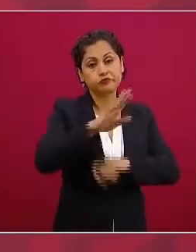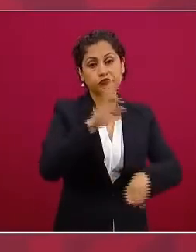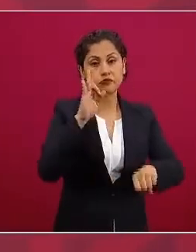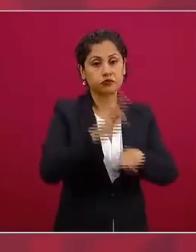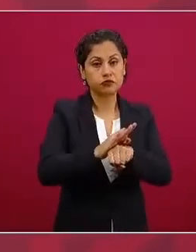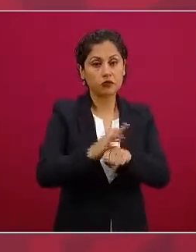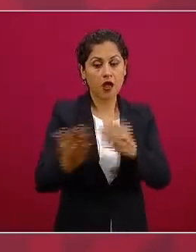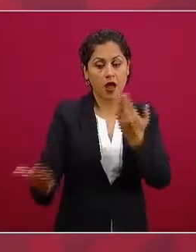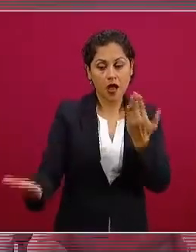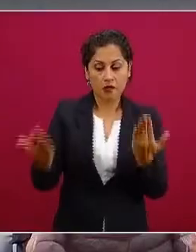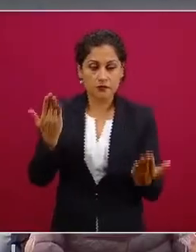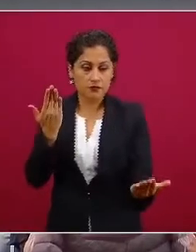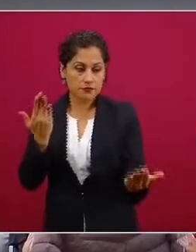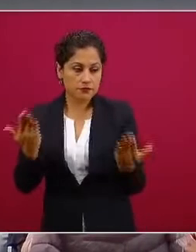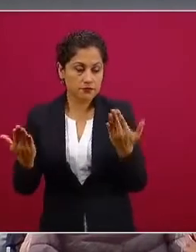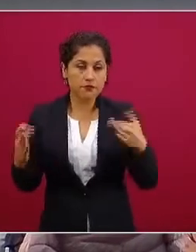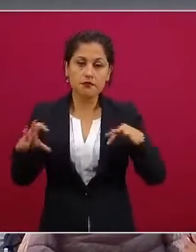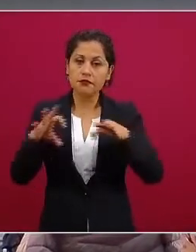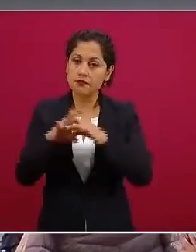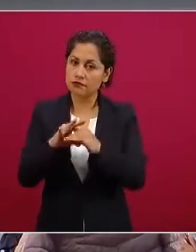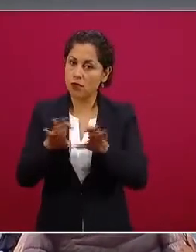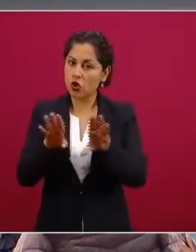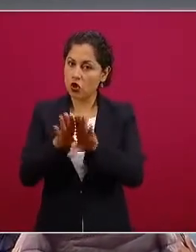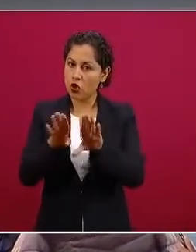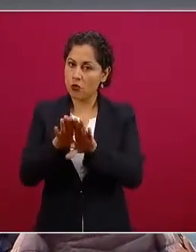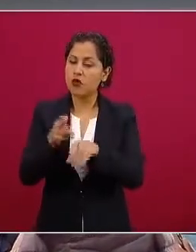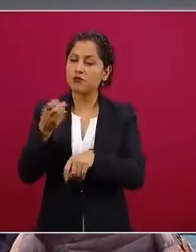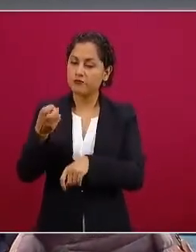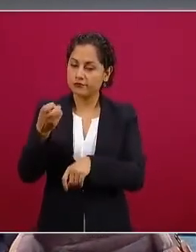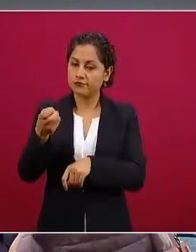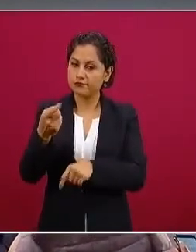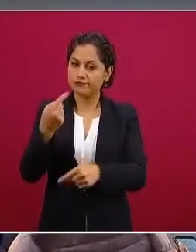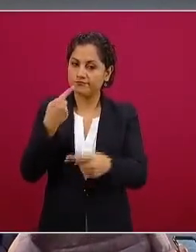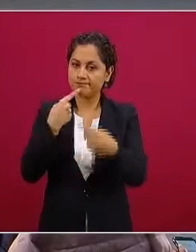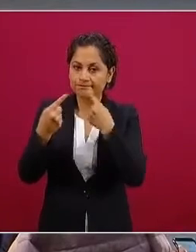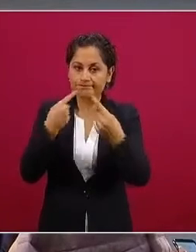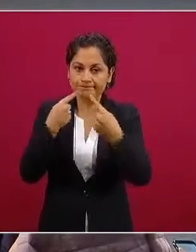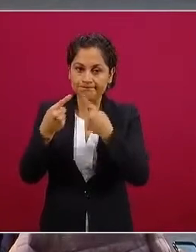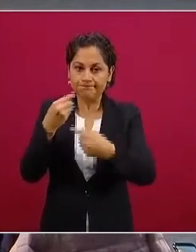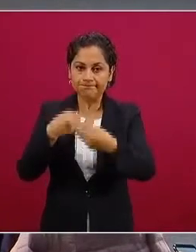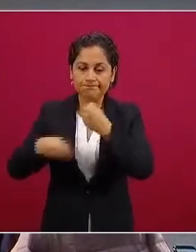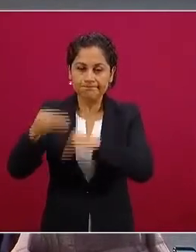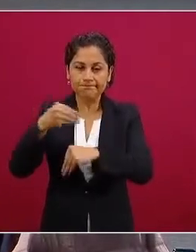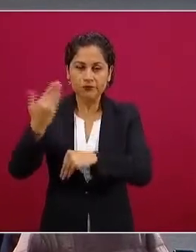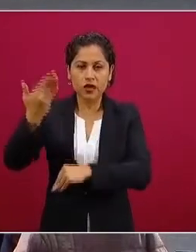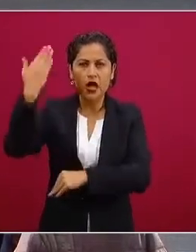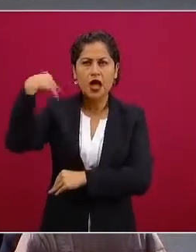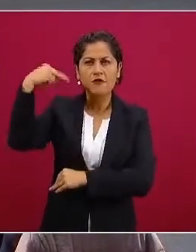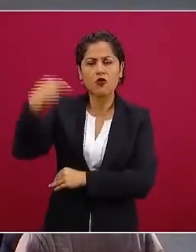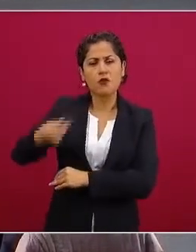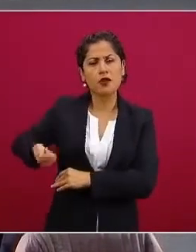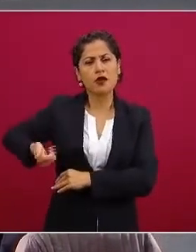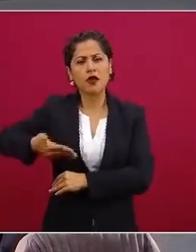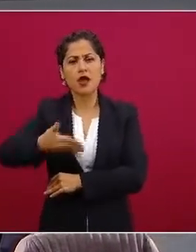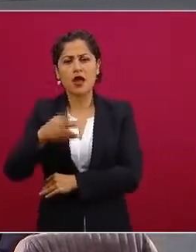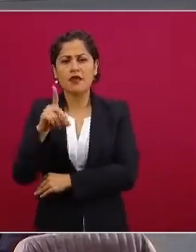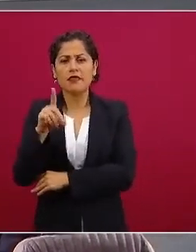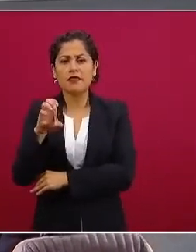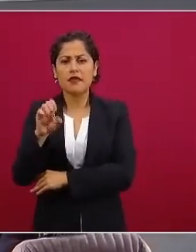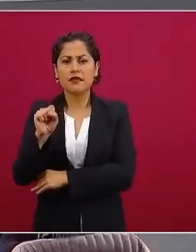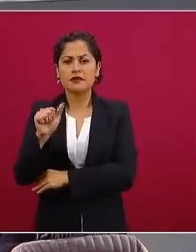lo que antes se llamaba desarrollo sustentable pero ahora